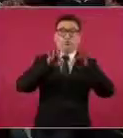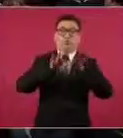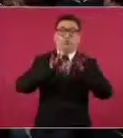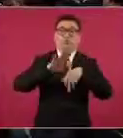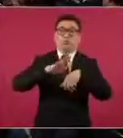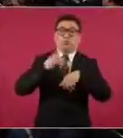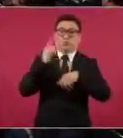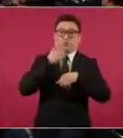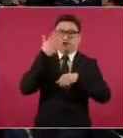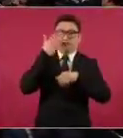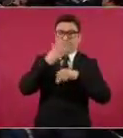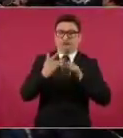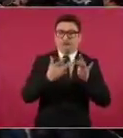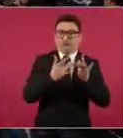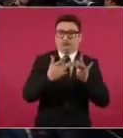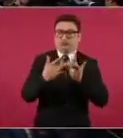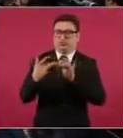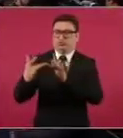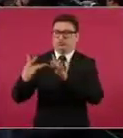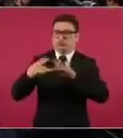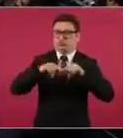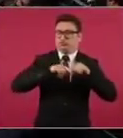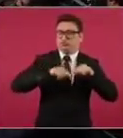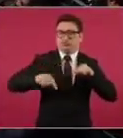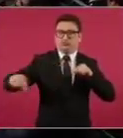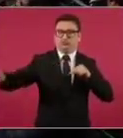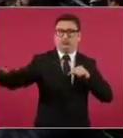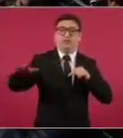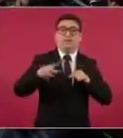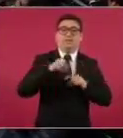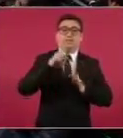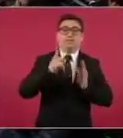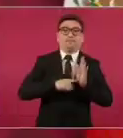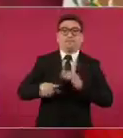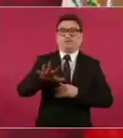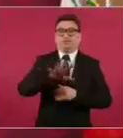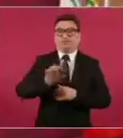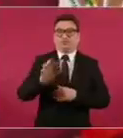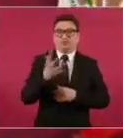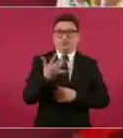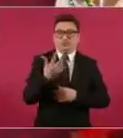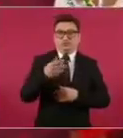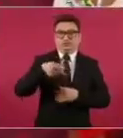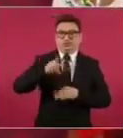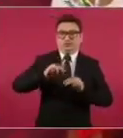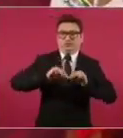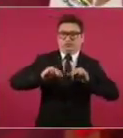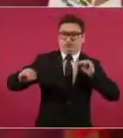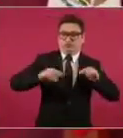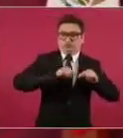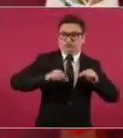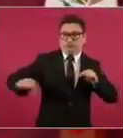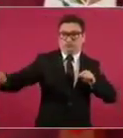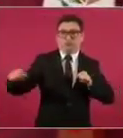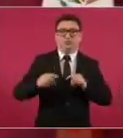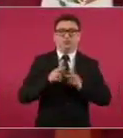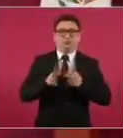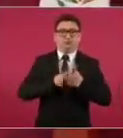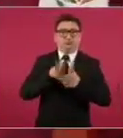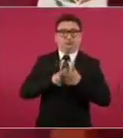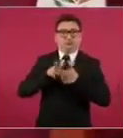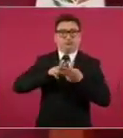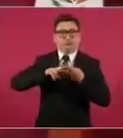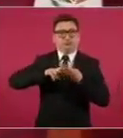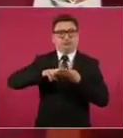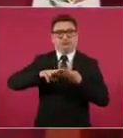con mil 550 kilómetros, que